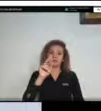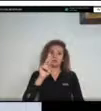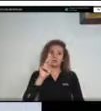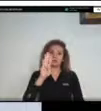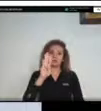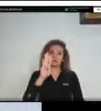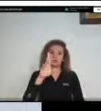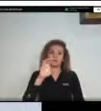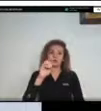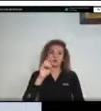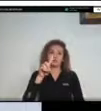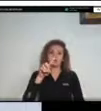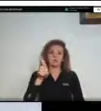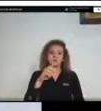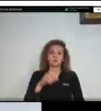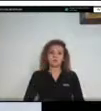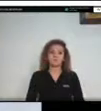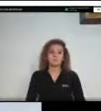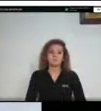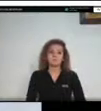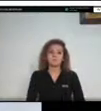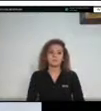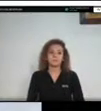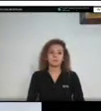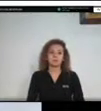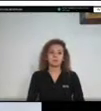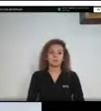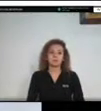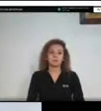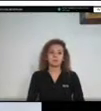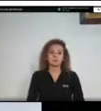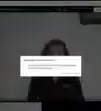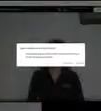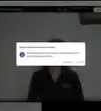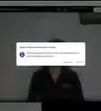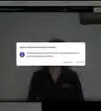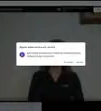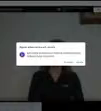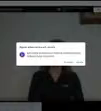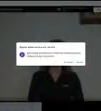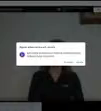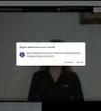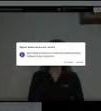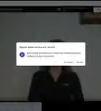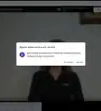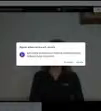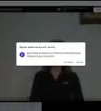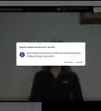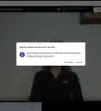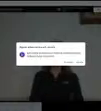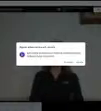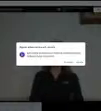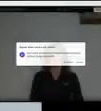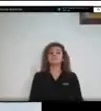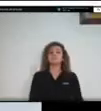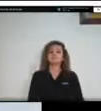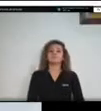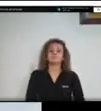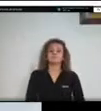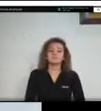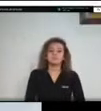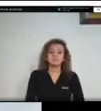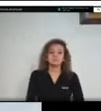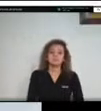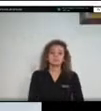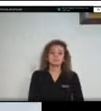20 minutos hola Lina y todos muy buenas tardes muchas gracias por el espacio desde CENIM